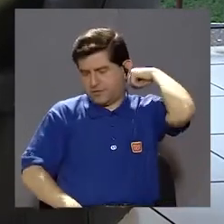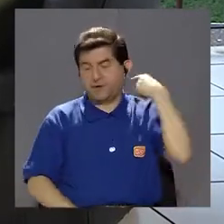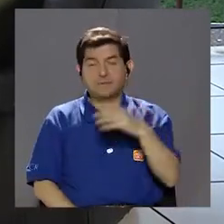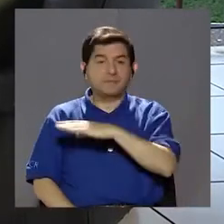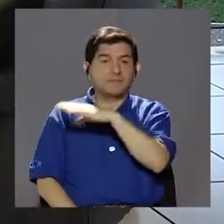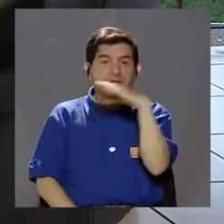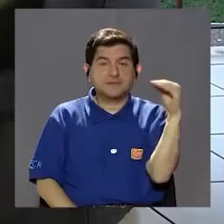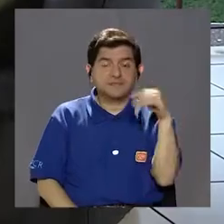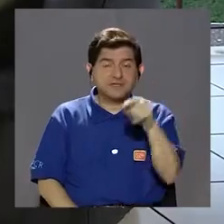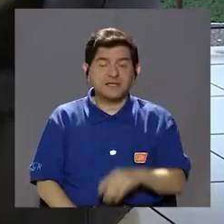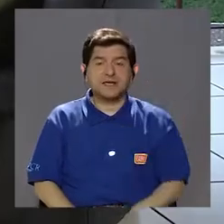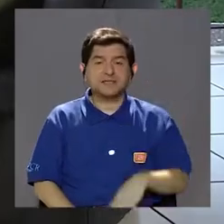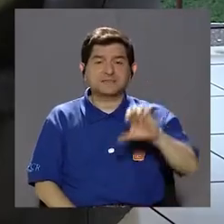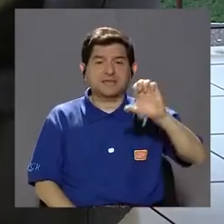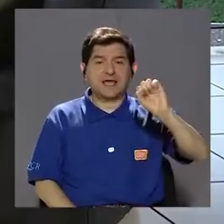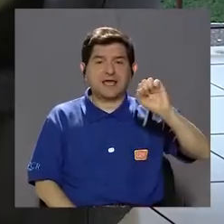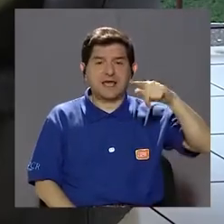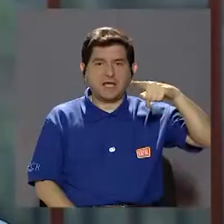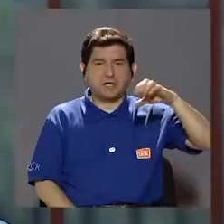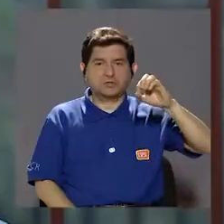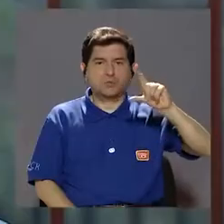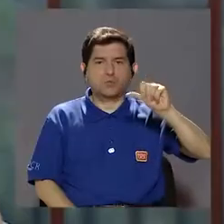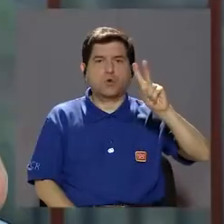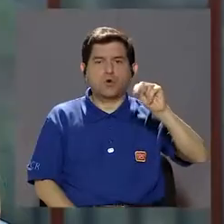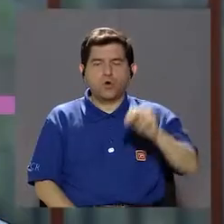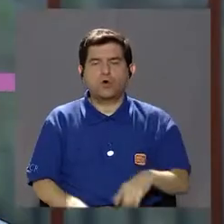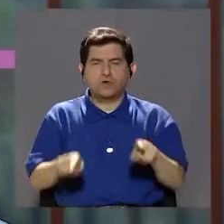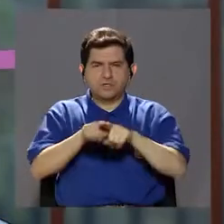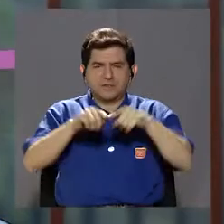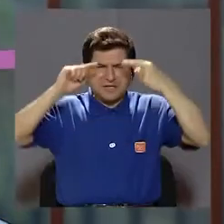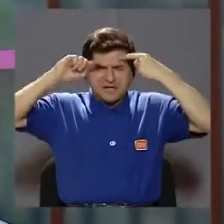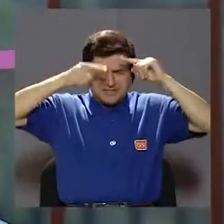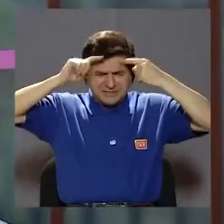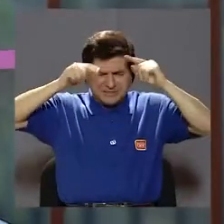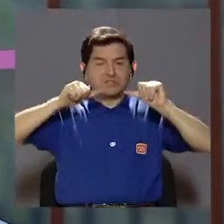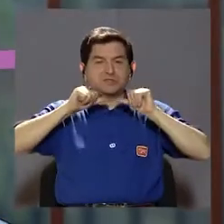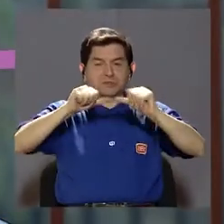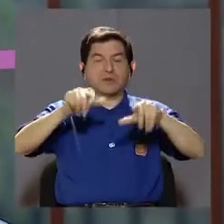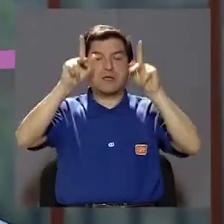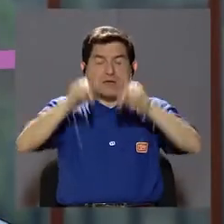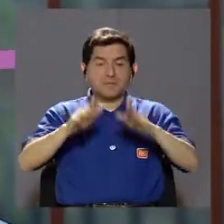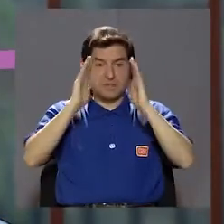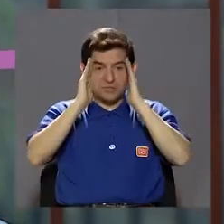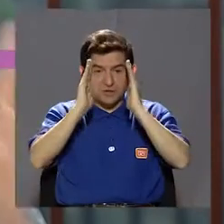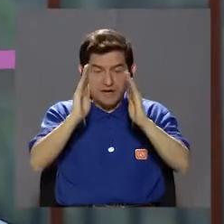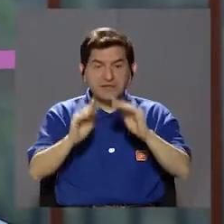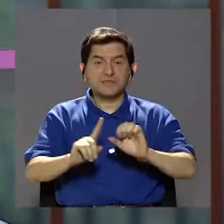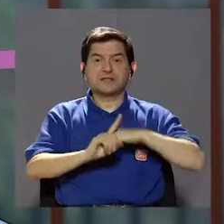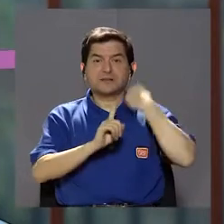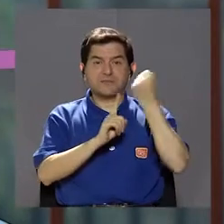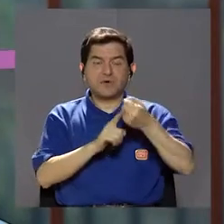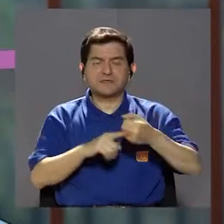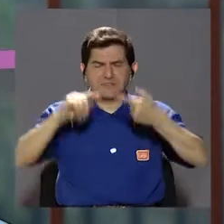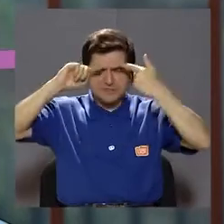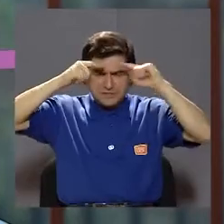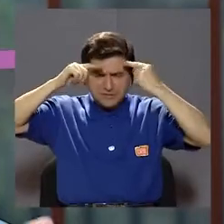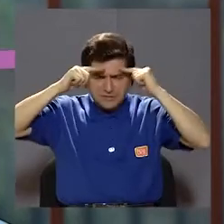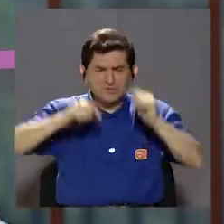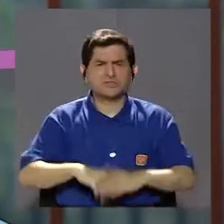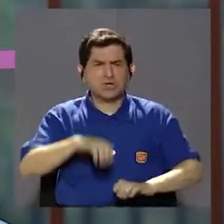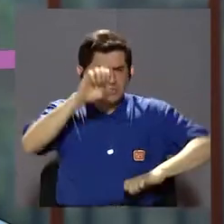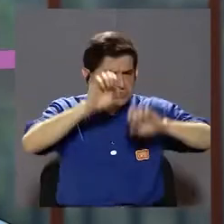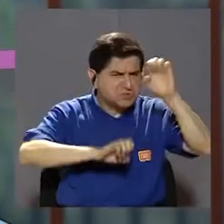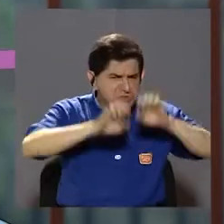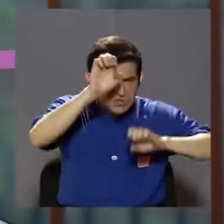e incluso ese espolón me puede llevar a una migraña crónica y la persona la tratan por migraña y